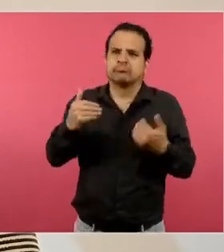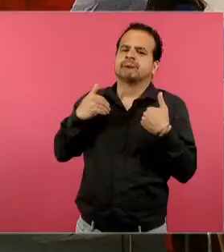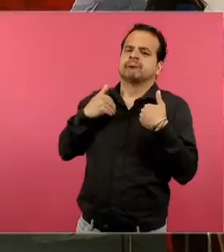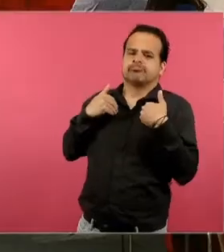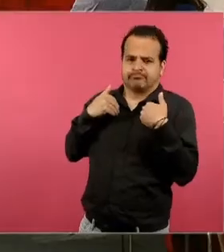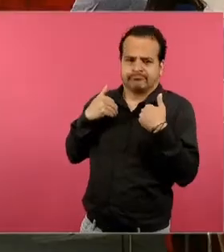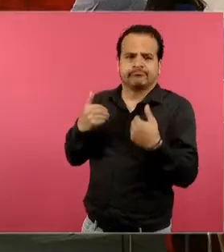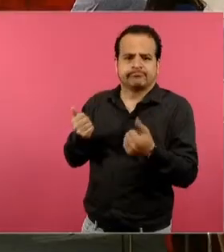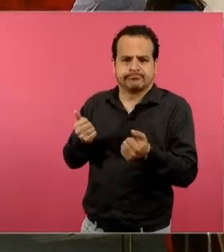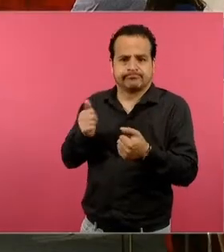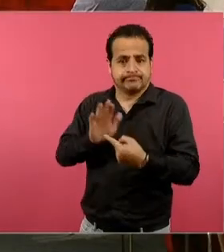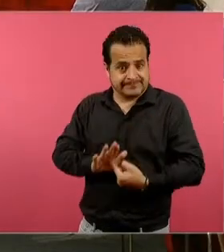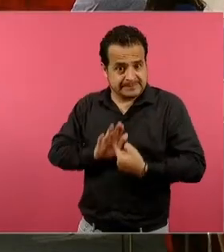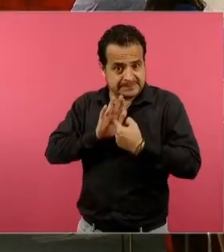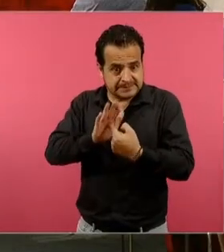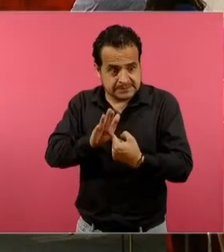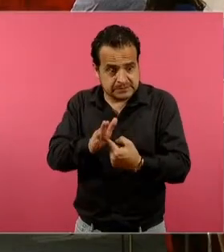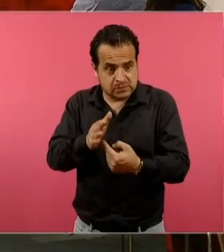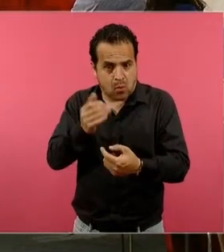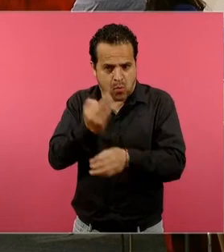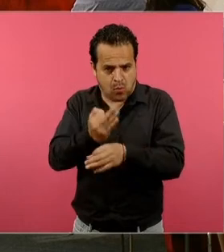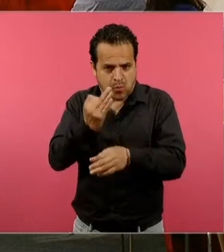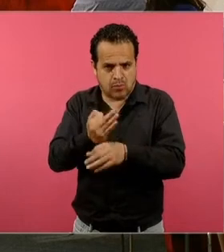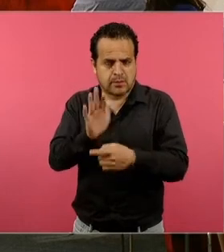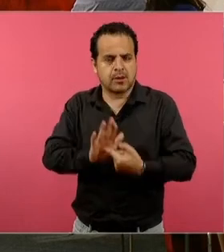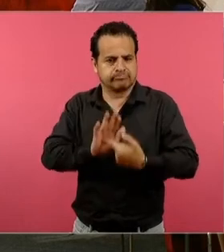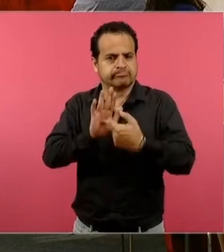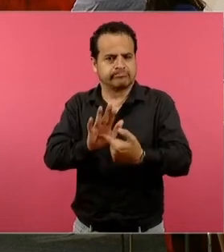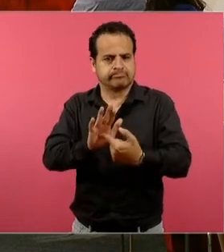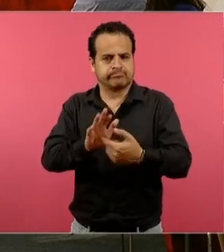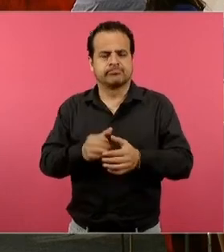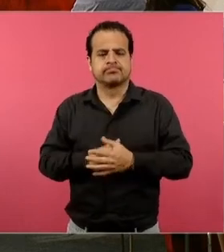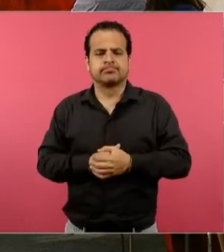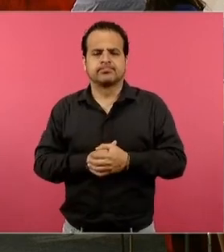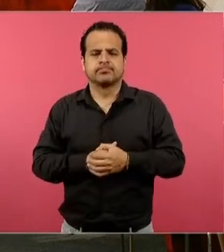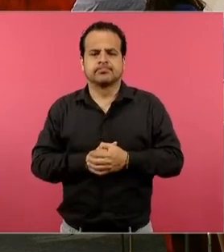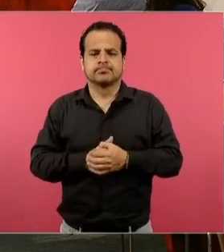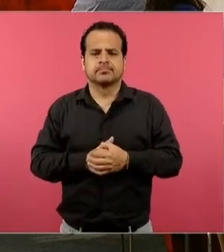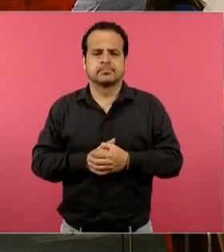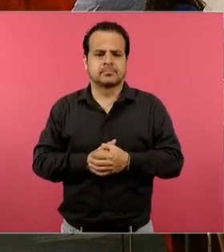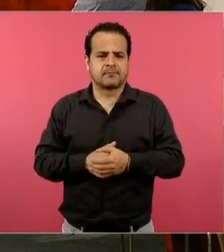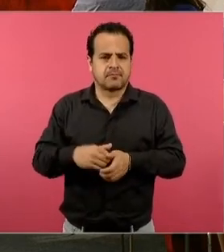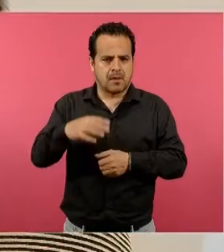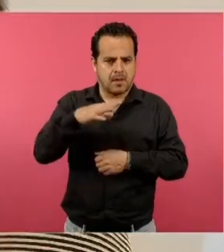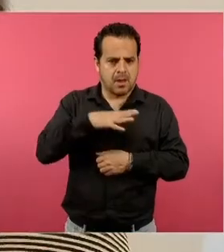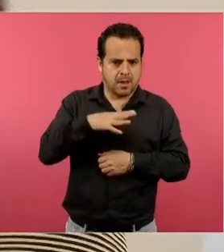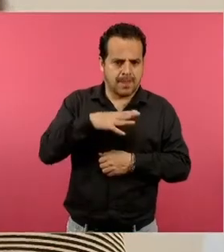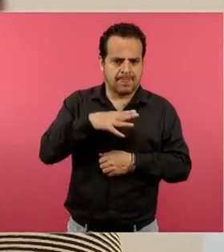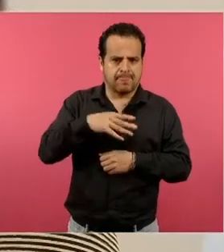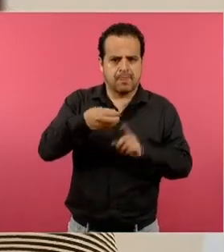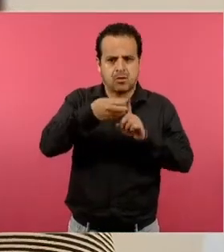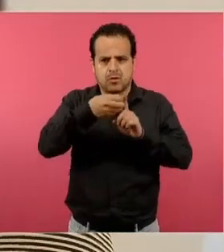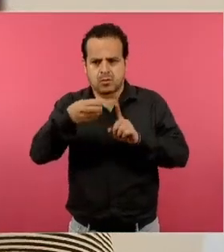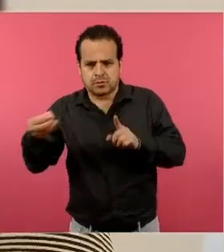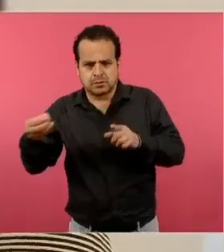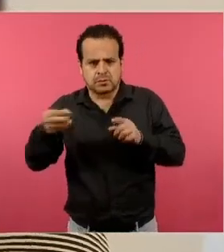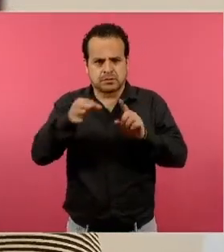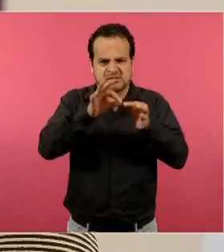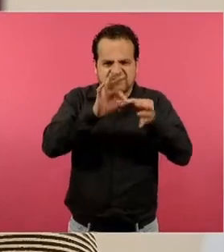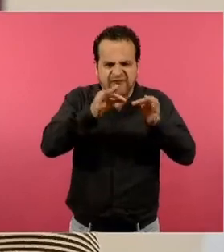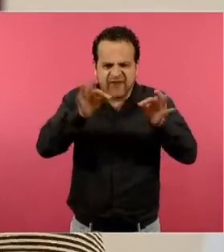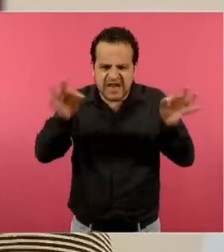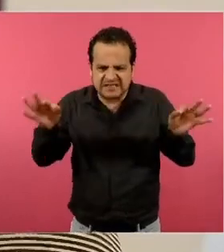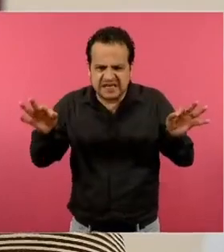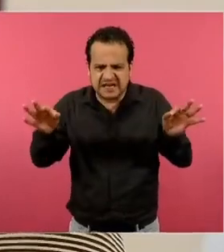Varios de estos, de estas afirmaciones, de estas frases, las hemos escuchado a lo largo del debate de